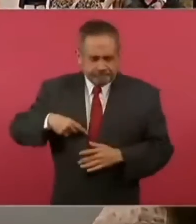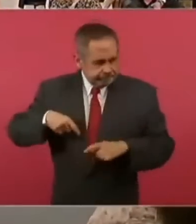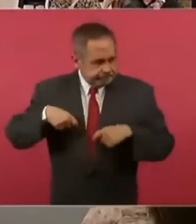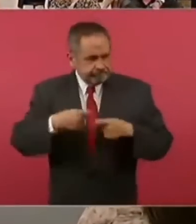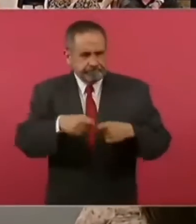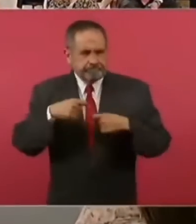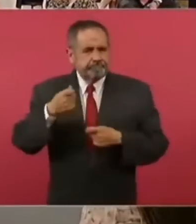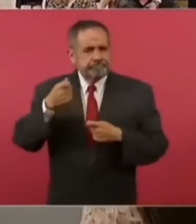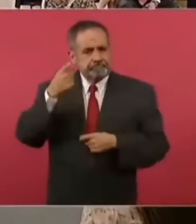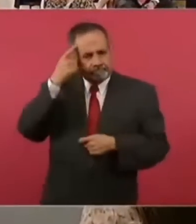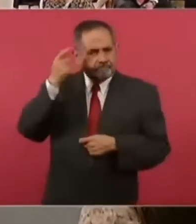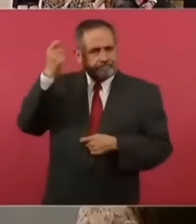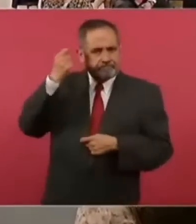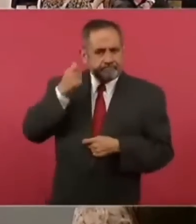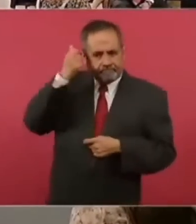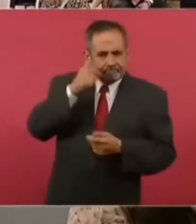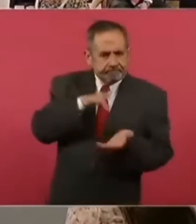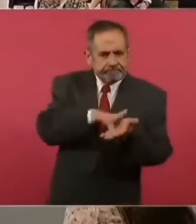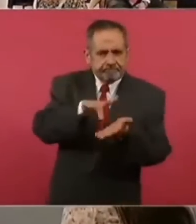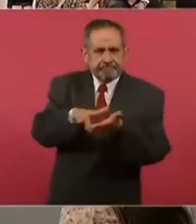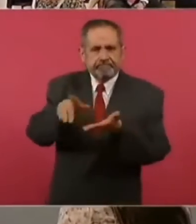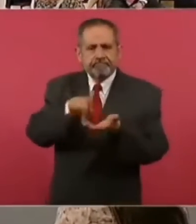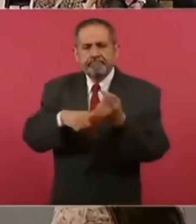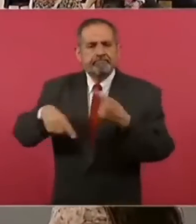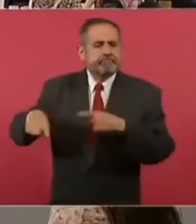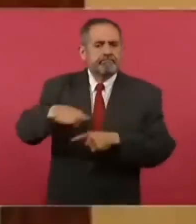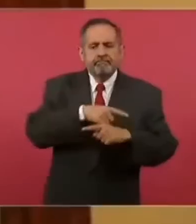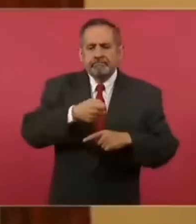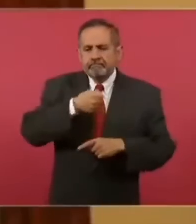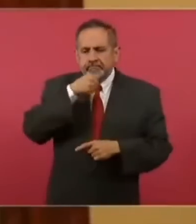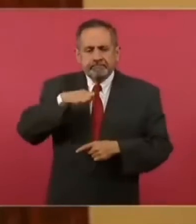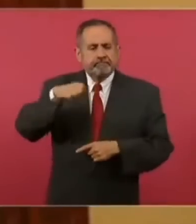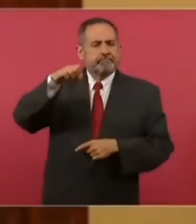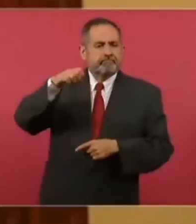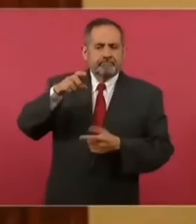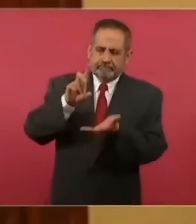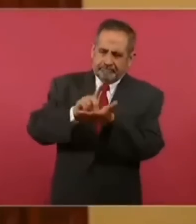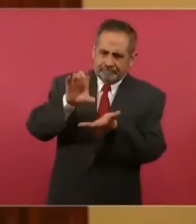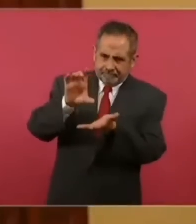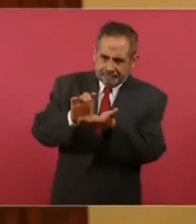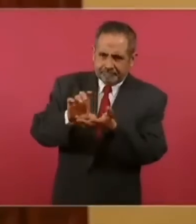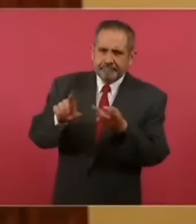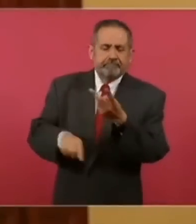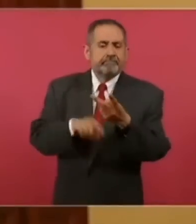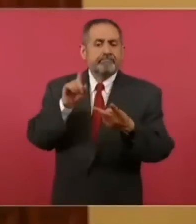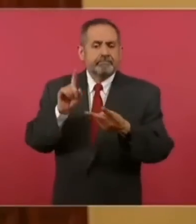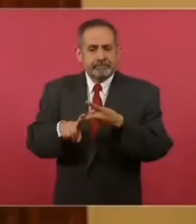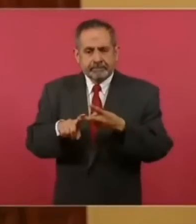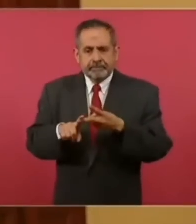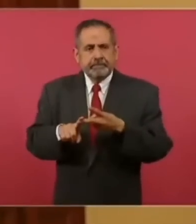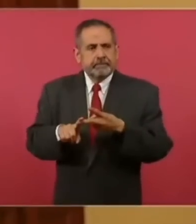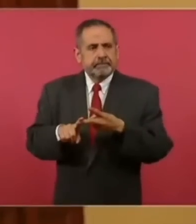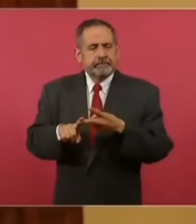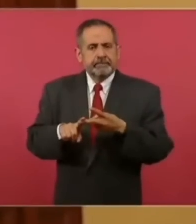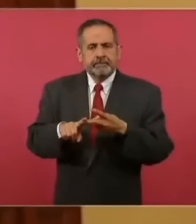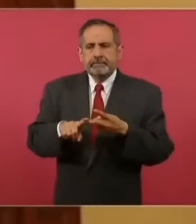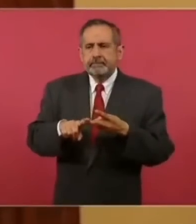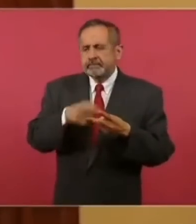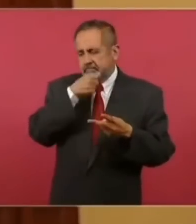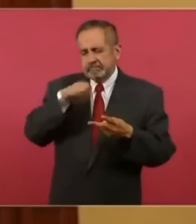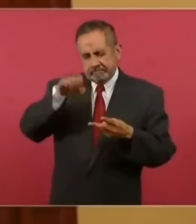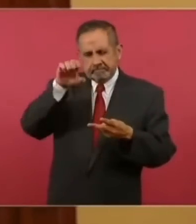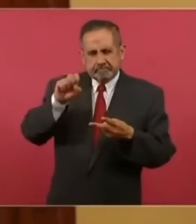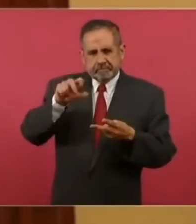entrega de apoyos económicos a la población que tenga discapacidad permanente a las personas mayores de 68 años